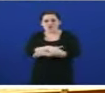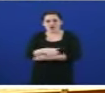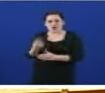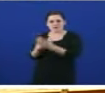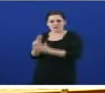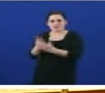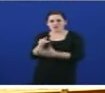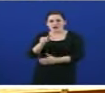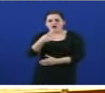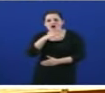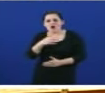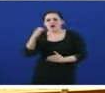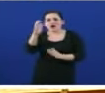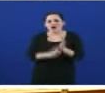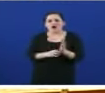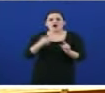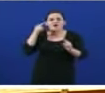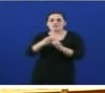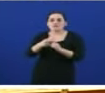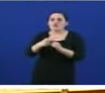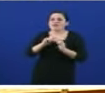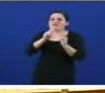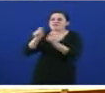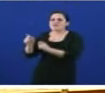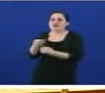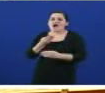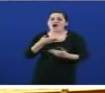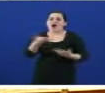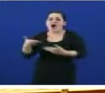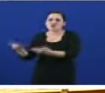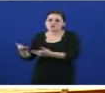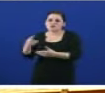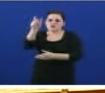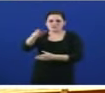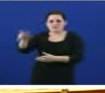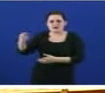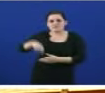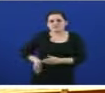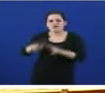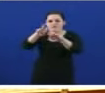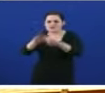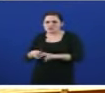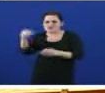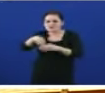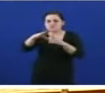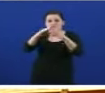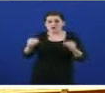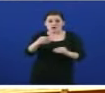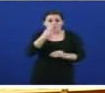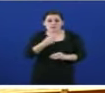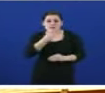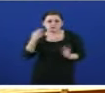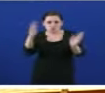para dar estabilidade laboral aos nosos investigadores. Esta, de novo, é a expresión cifrada do seu compromiso coensino superior.